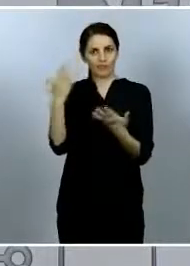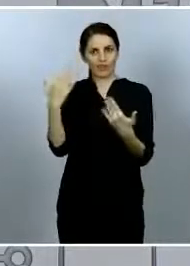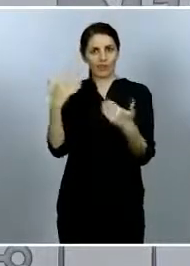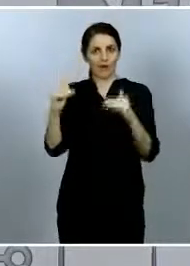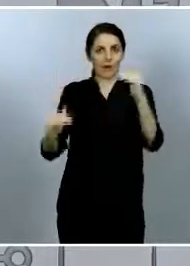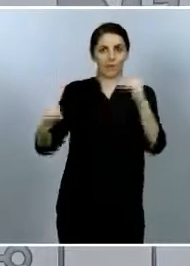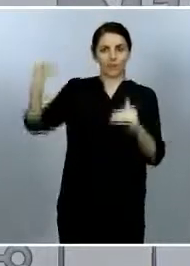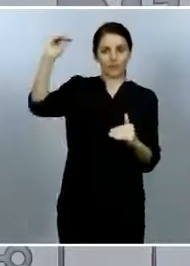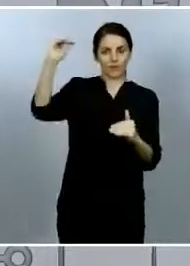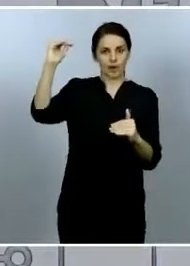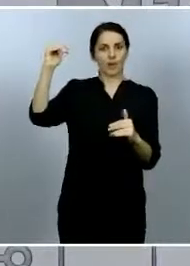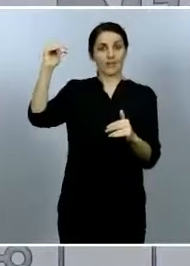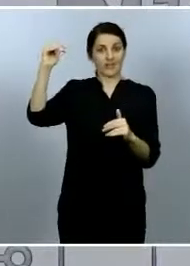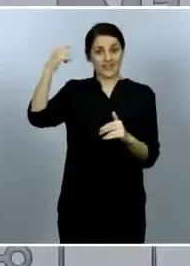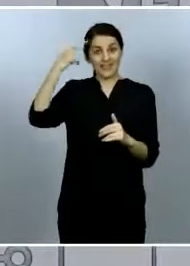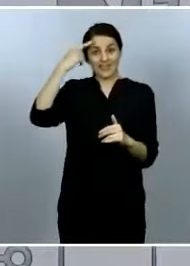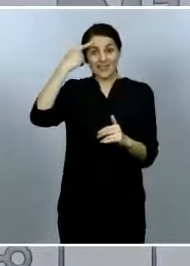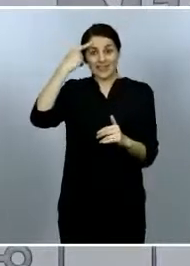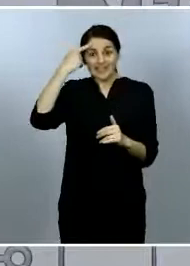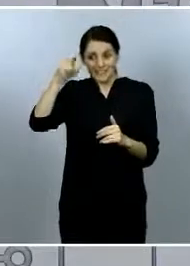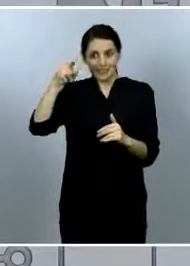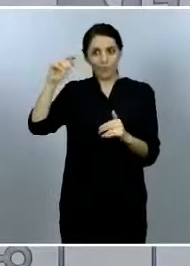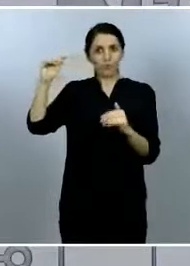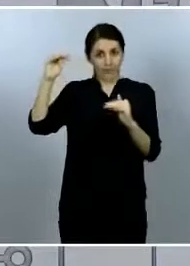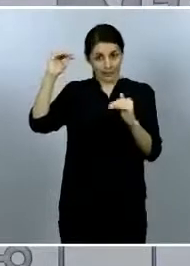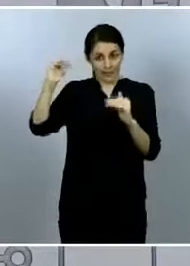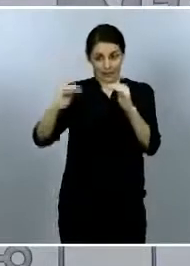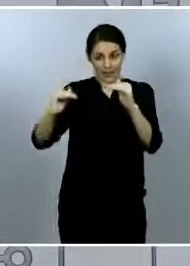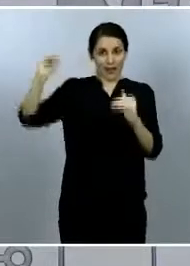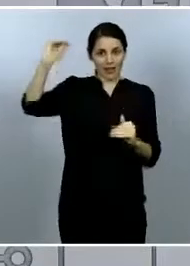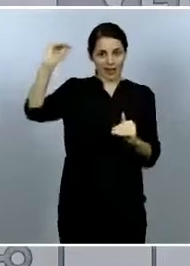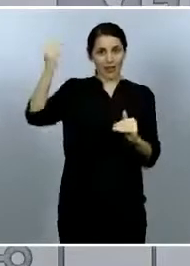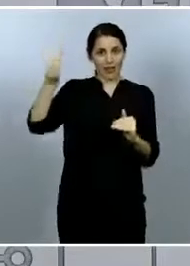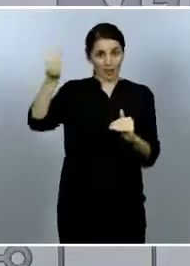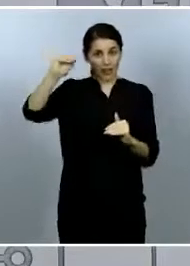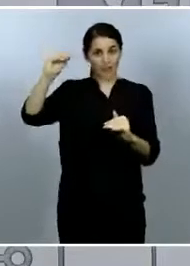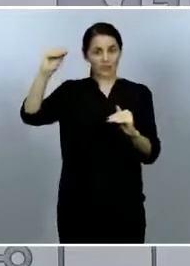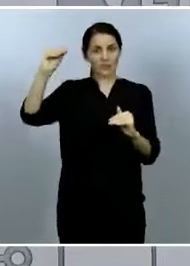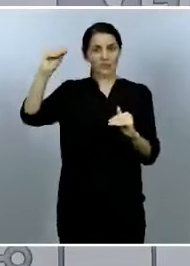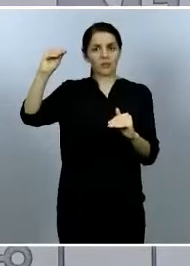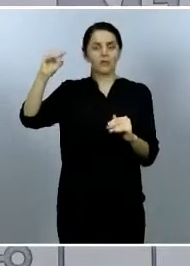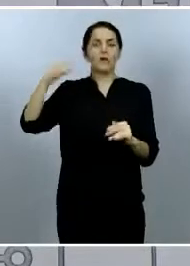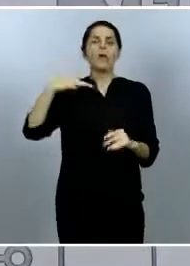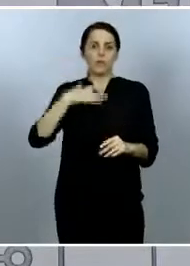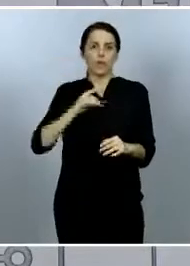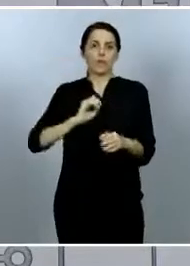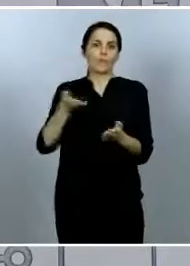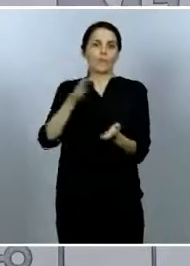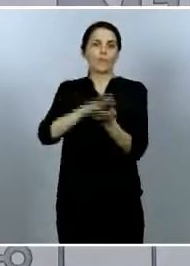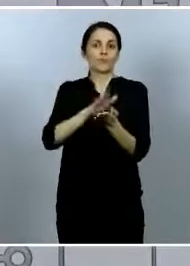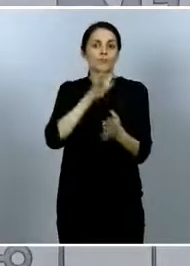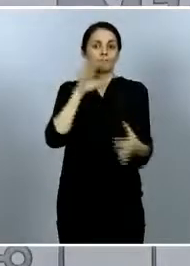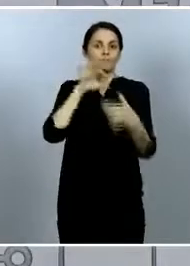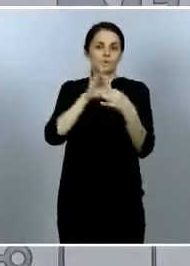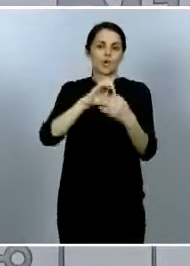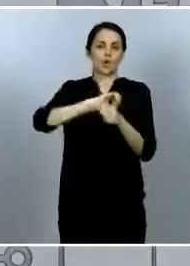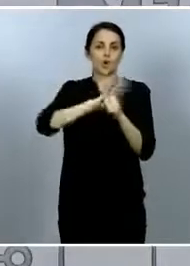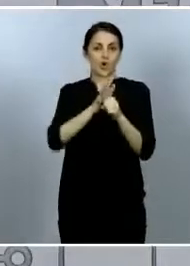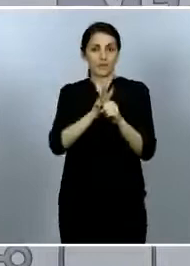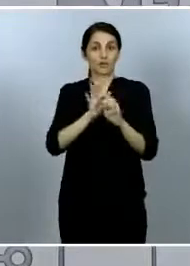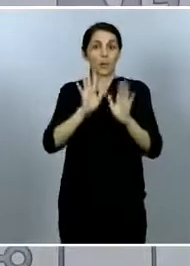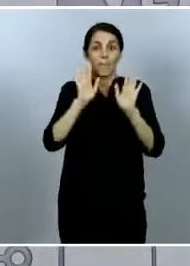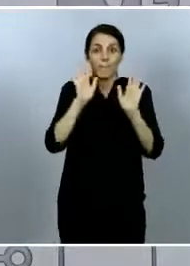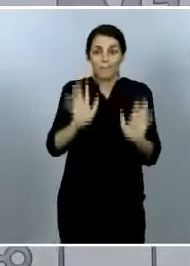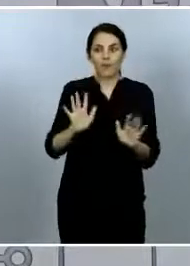número ya digo no sé si muy grande o muy pequeño de esos que es probable que haya muerto de coronavirus y que al no tener un diagnóstico de